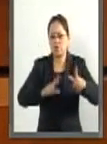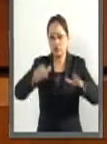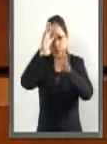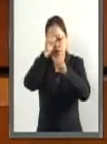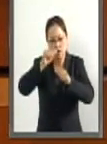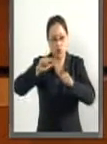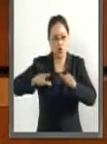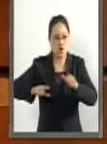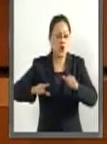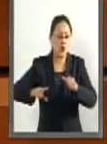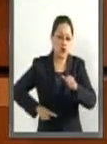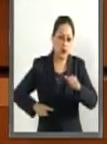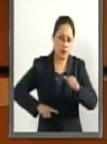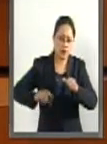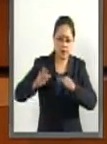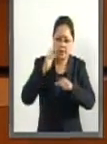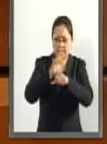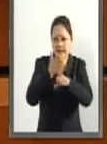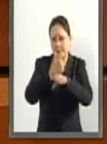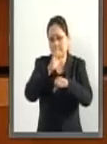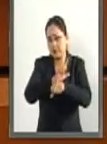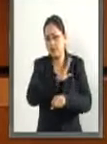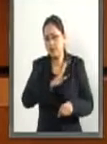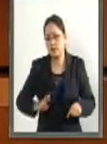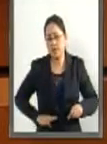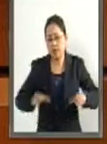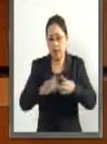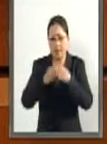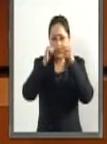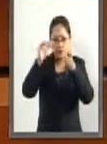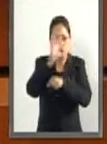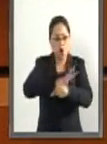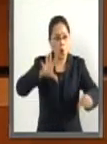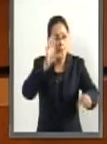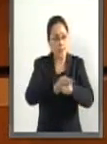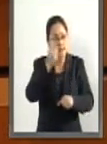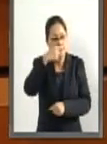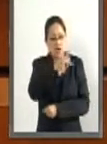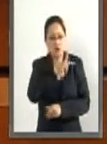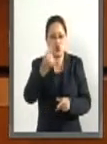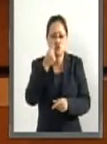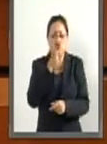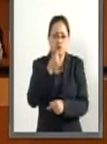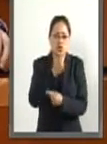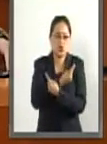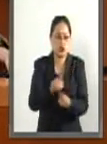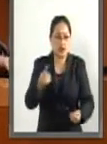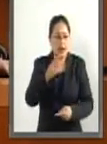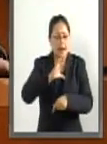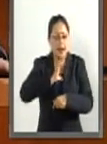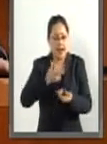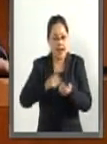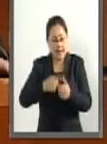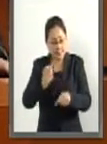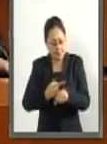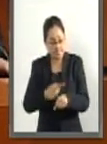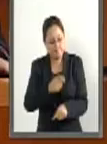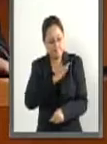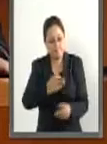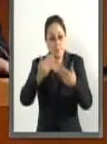tres poderes para dar atención al 100% de los niños enfermos con cáncer. Fortalecer el programa de acción